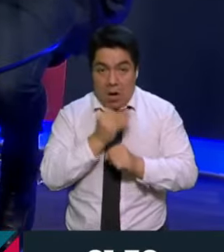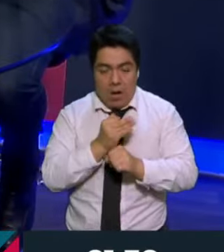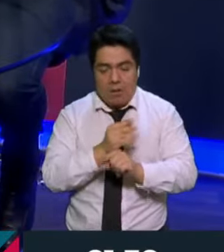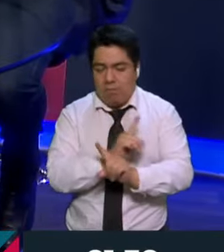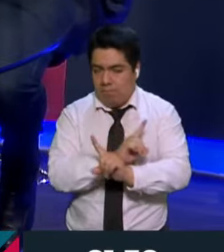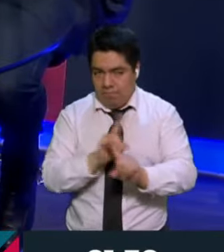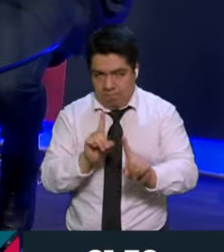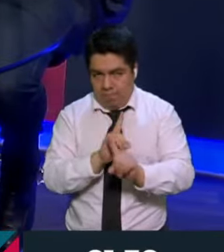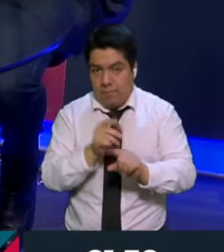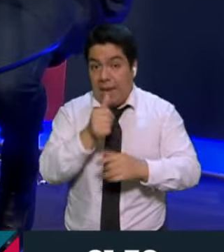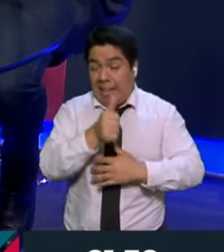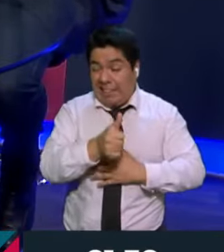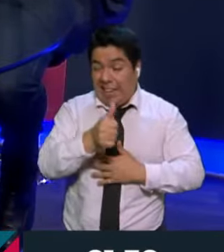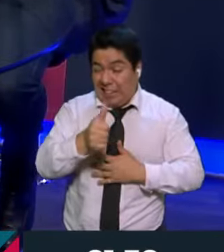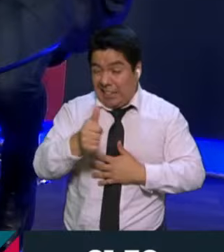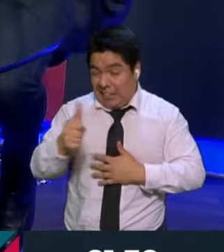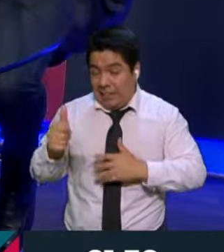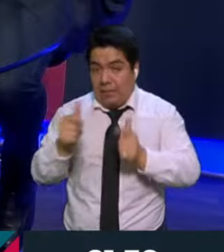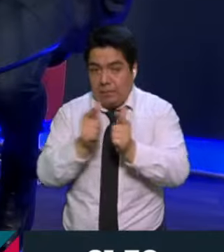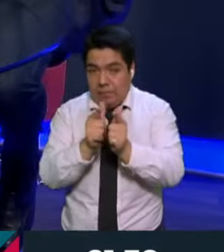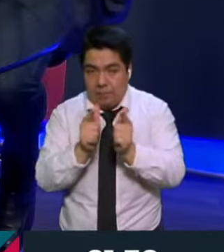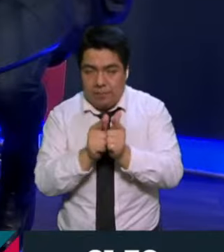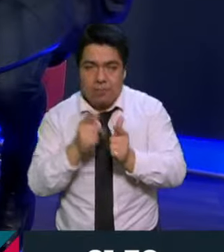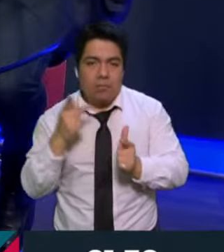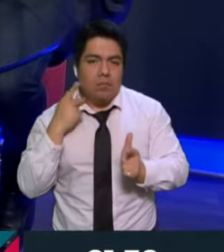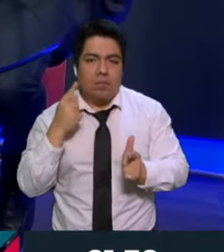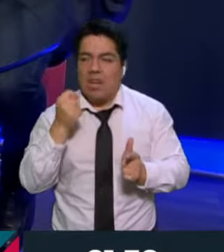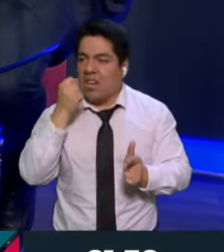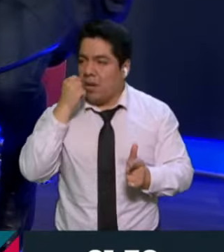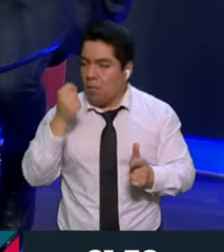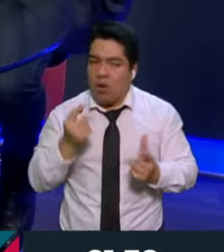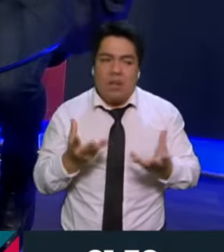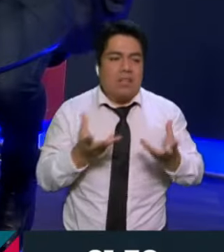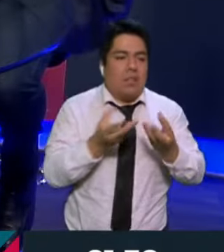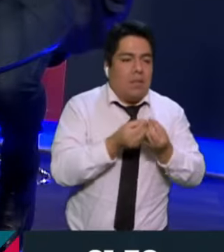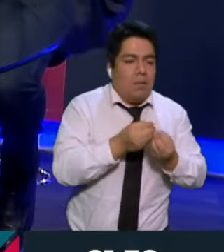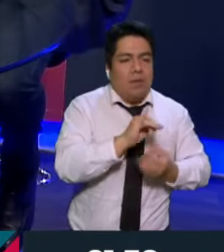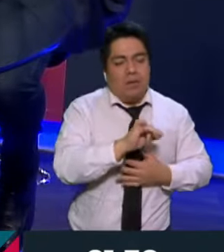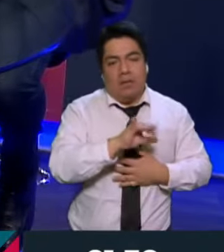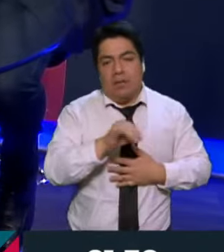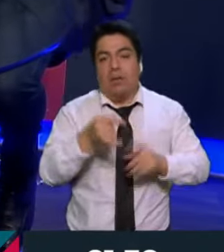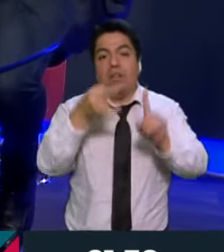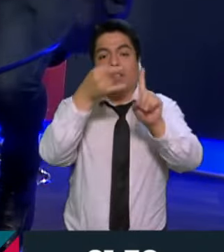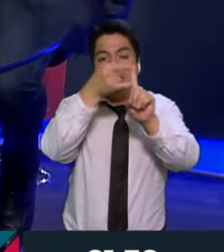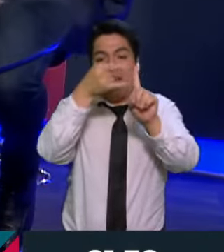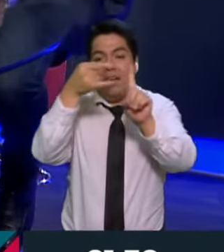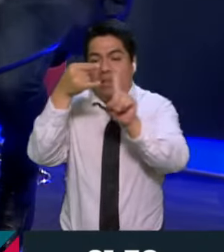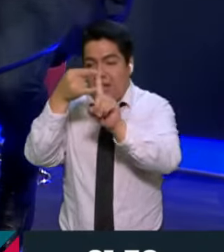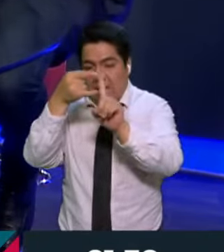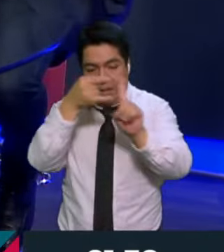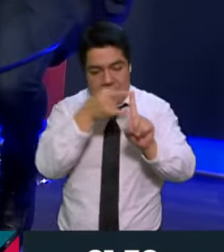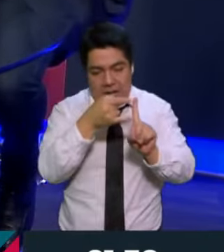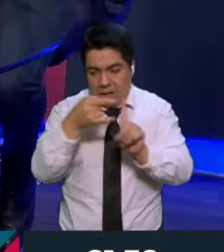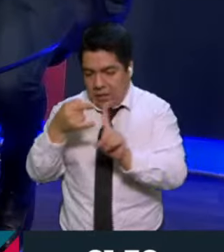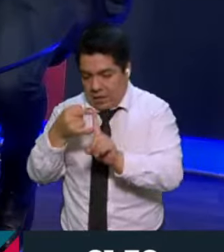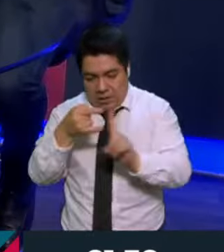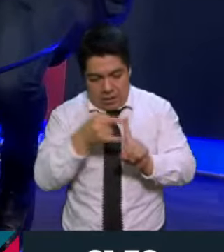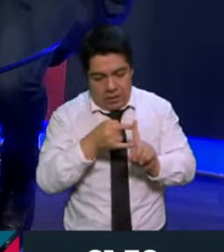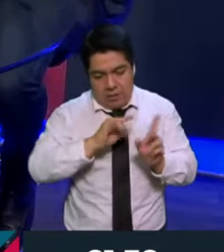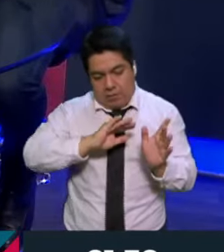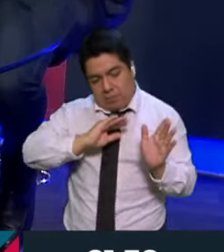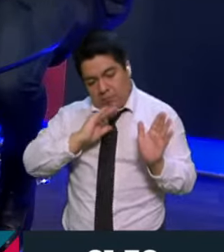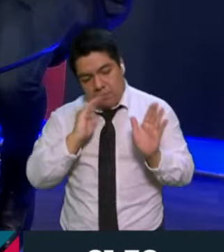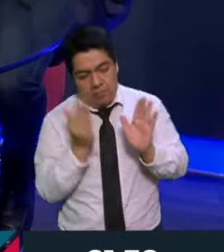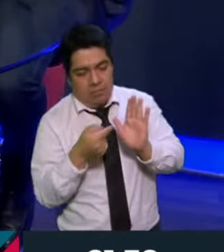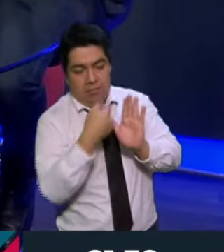Ahora, cada uno de los partidos políticos, aunque fueran coaligados o no, tenían un recuadro por separado y al reverso, cada uno de los partidos